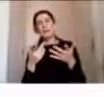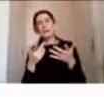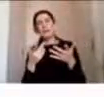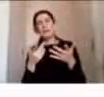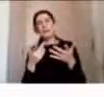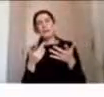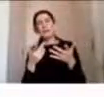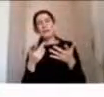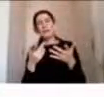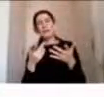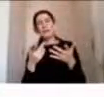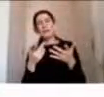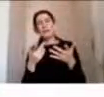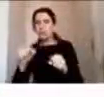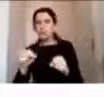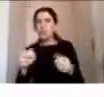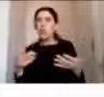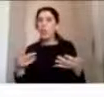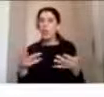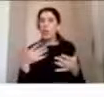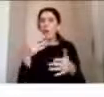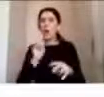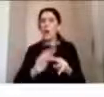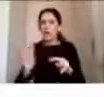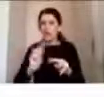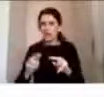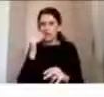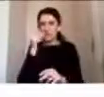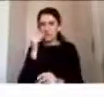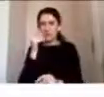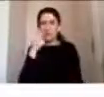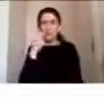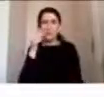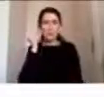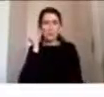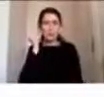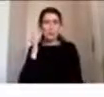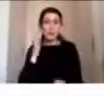niña y con ello empezar procesos de intervención cuando es necesario